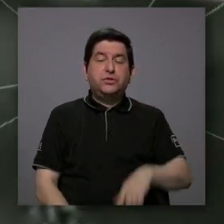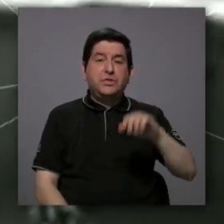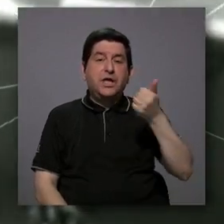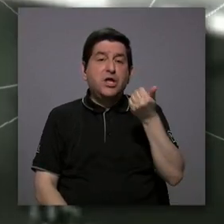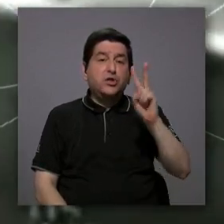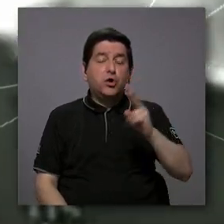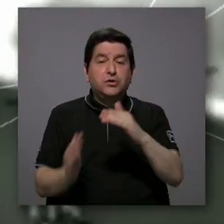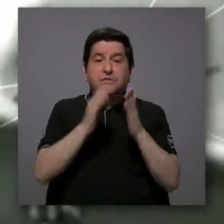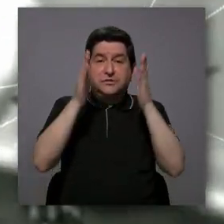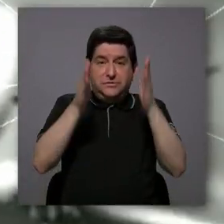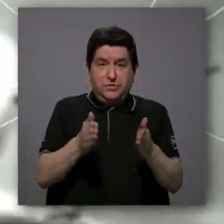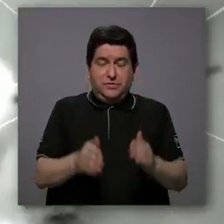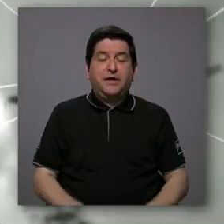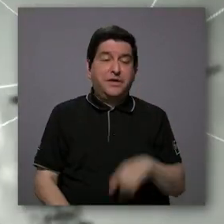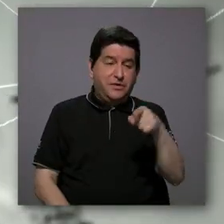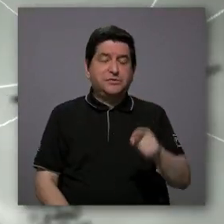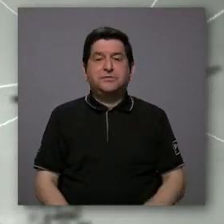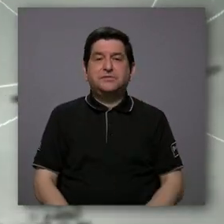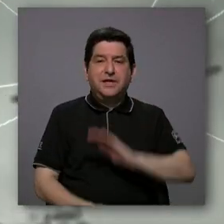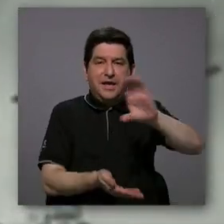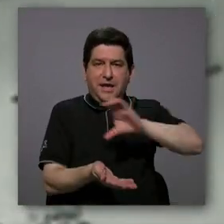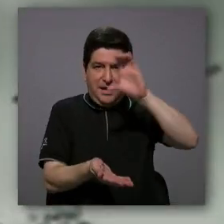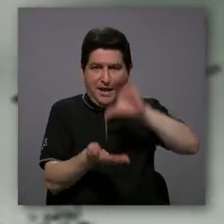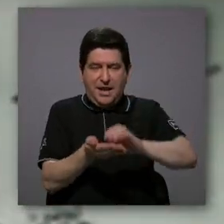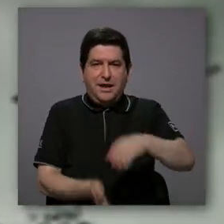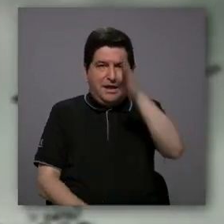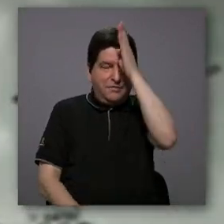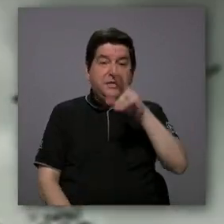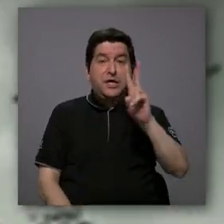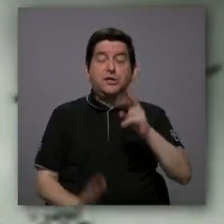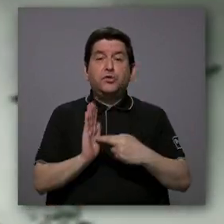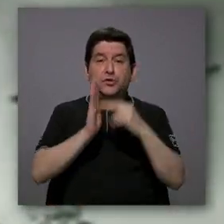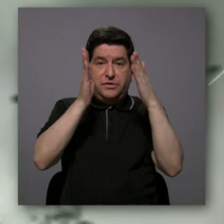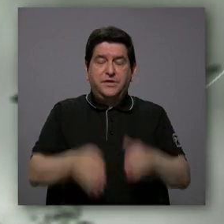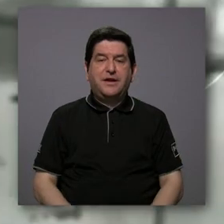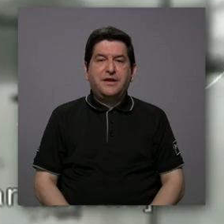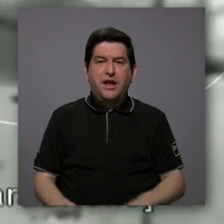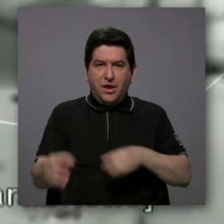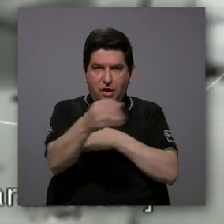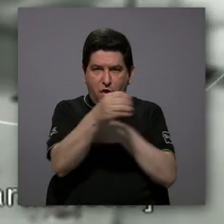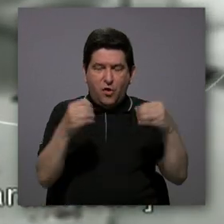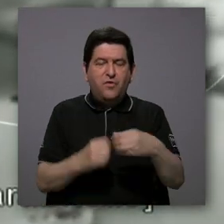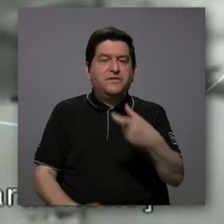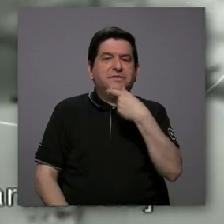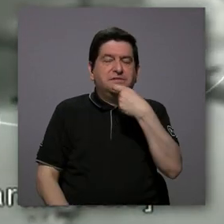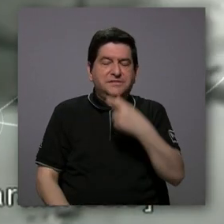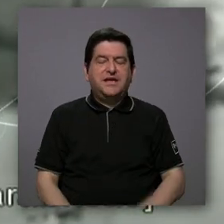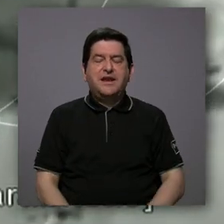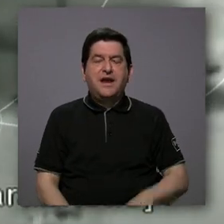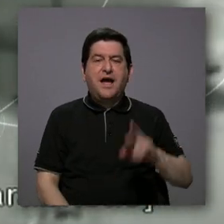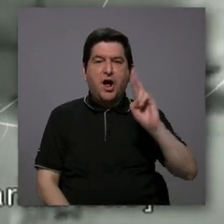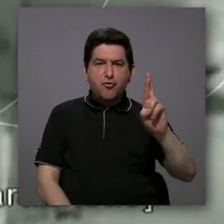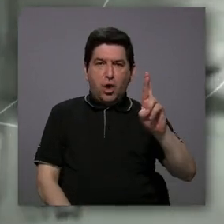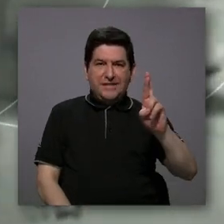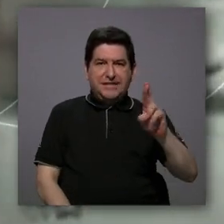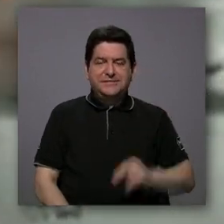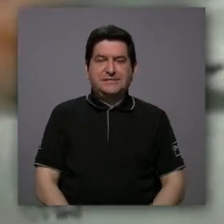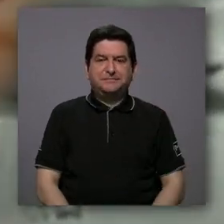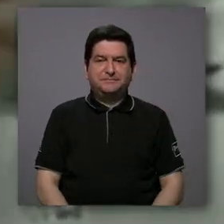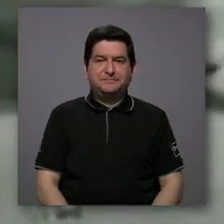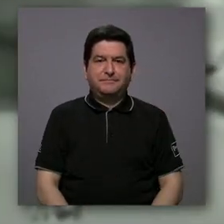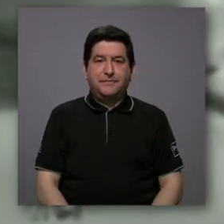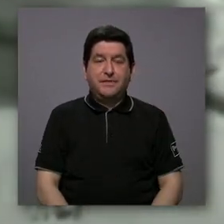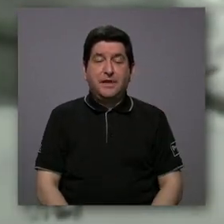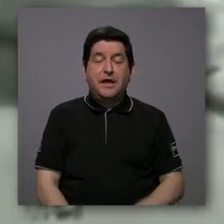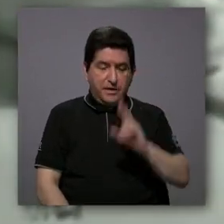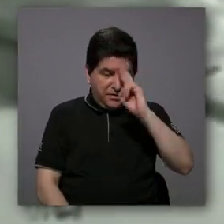12 civiles en Bagdad, entre ellos a dos corresponsales de la agencia inglesa Reuters. La